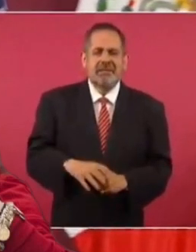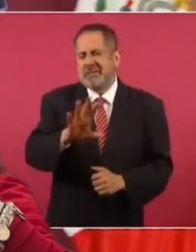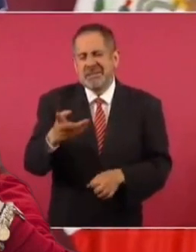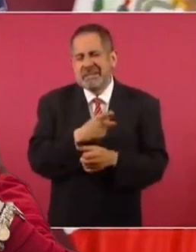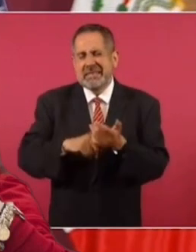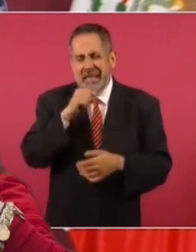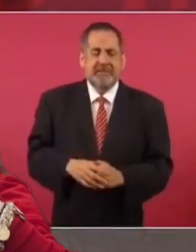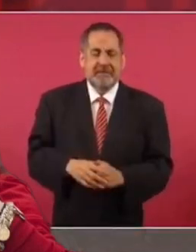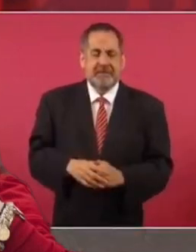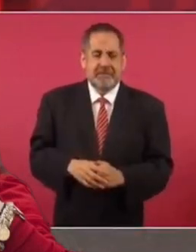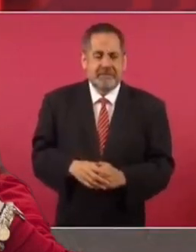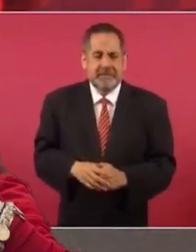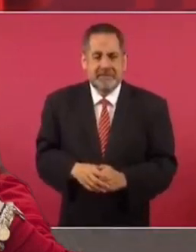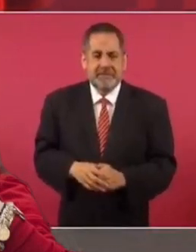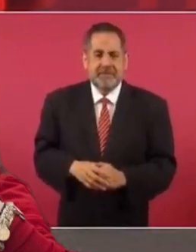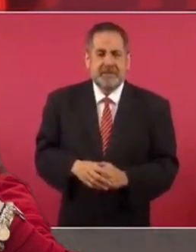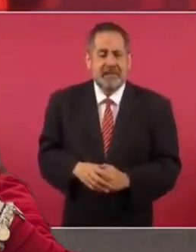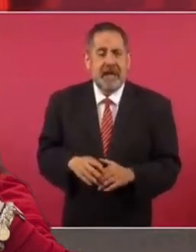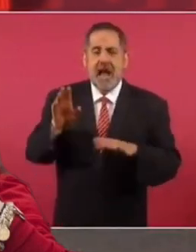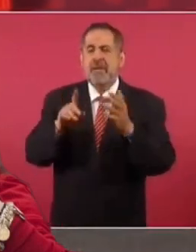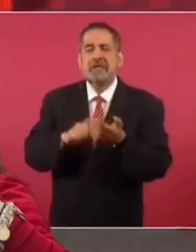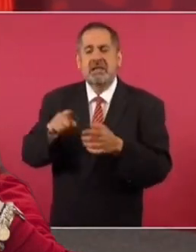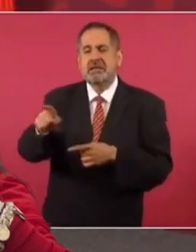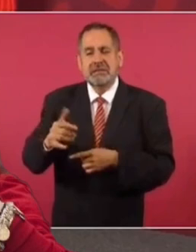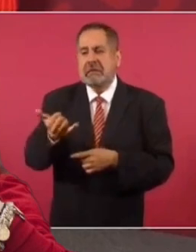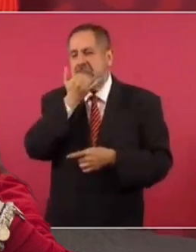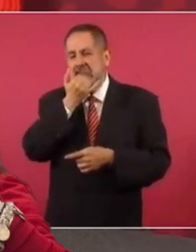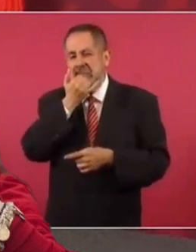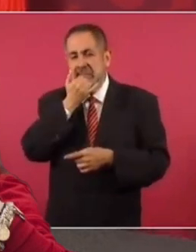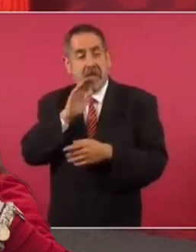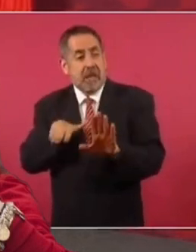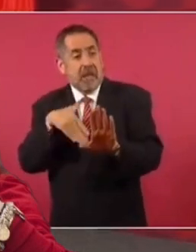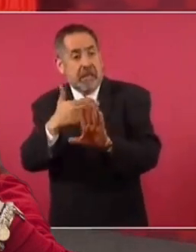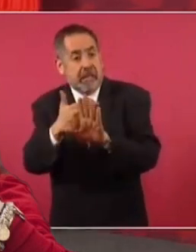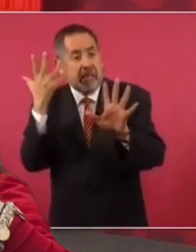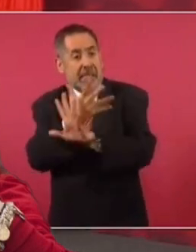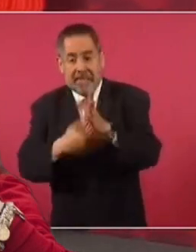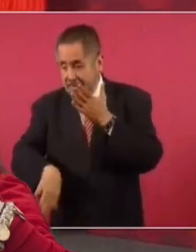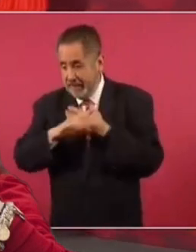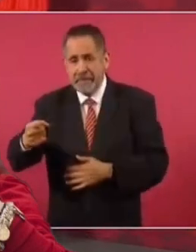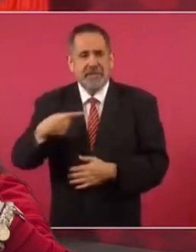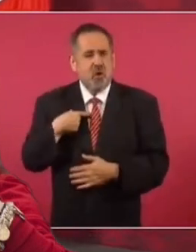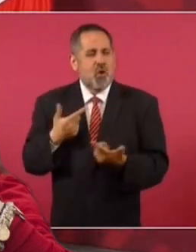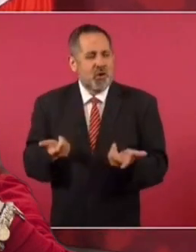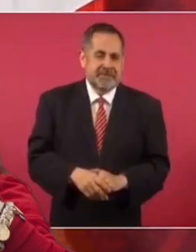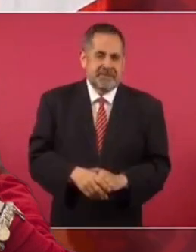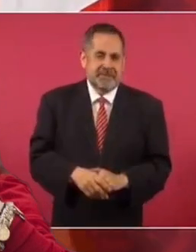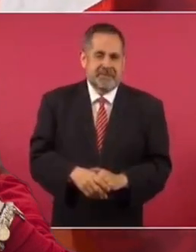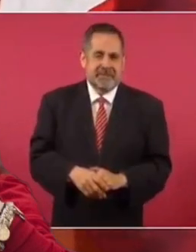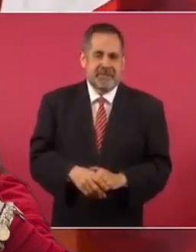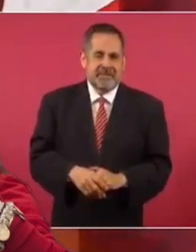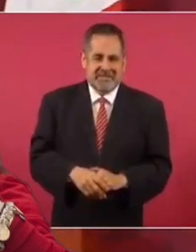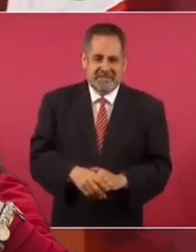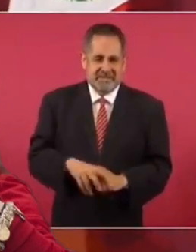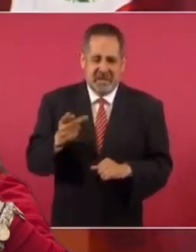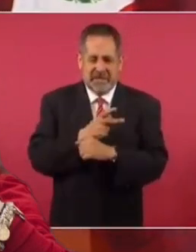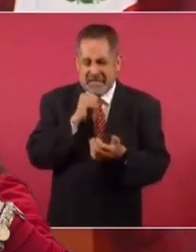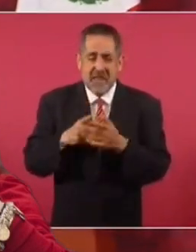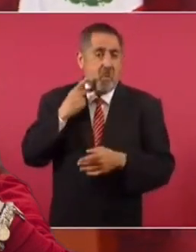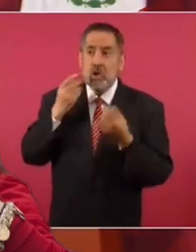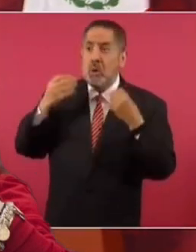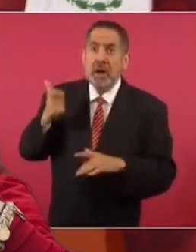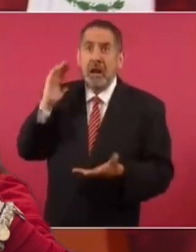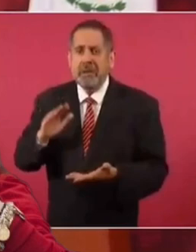No, eso no funciona. A veces eso tiene efecto de boomerang, te perjudica a quien suelta ese tipo de cosas. No afecta